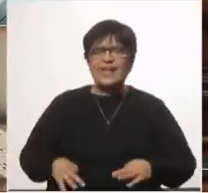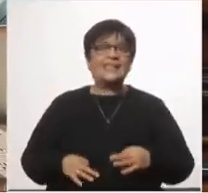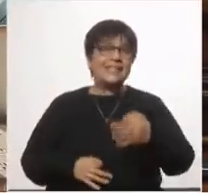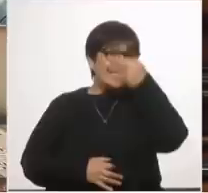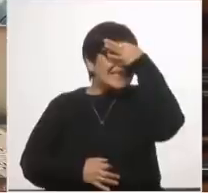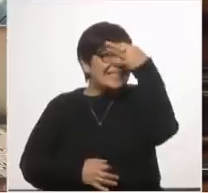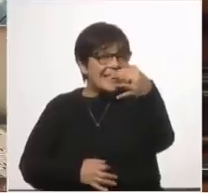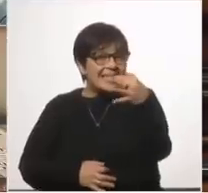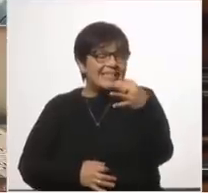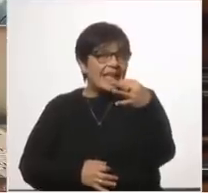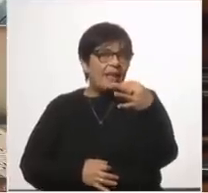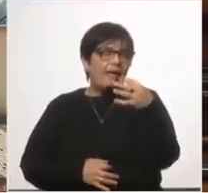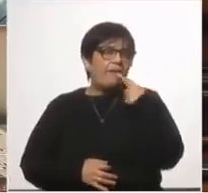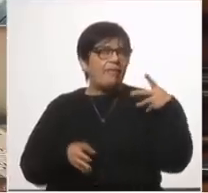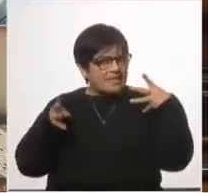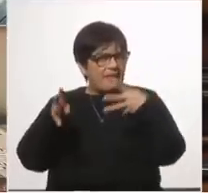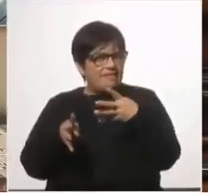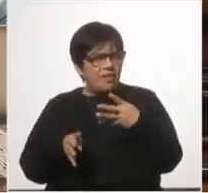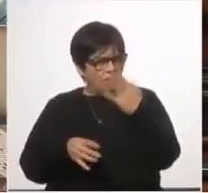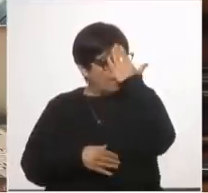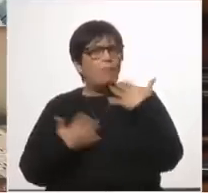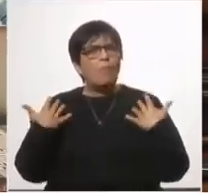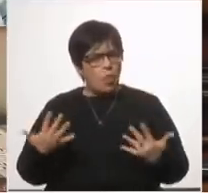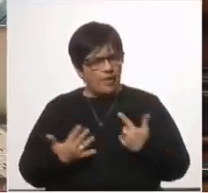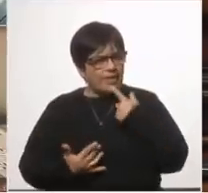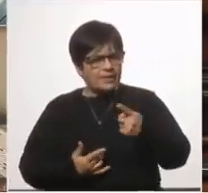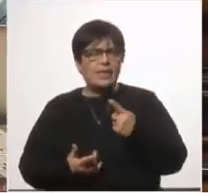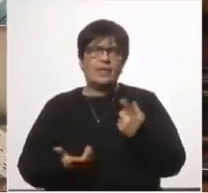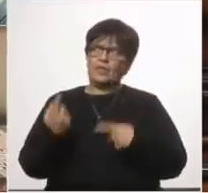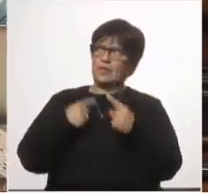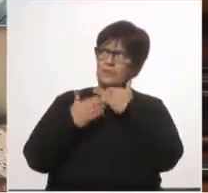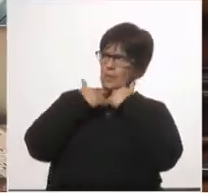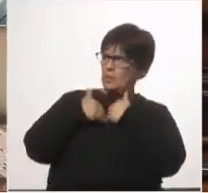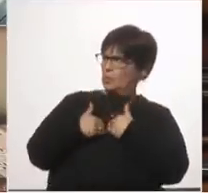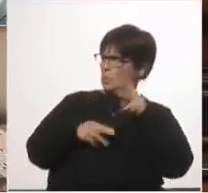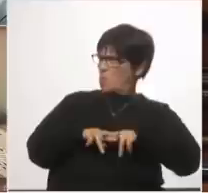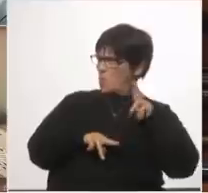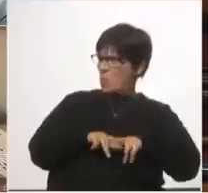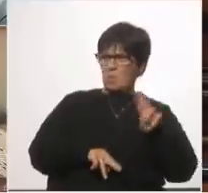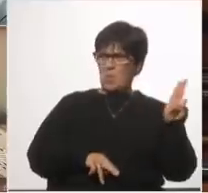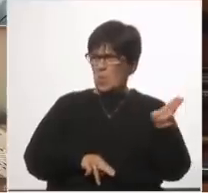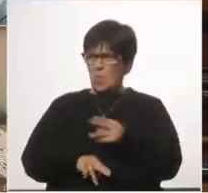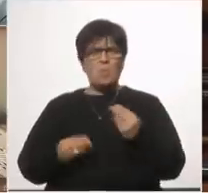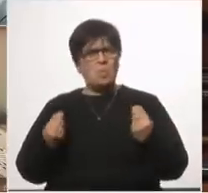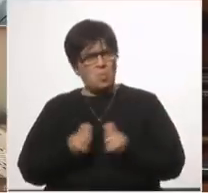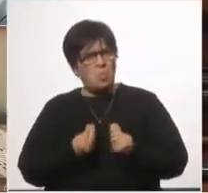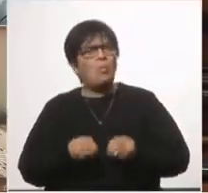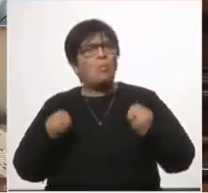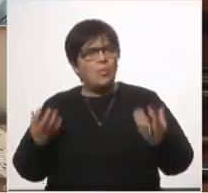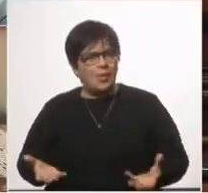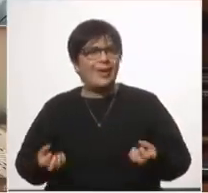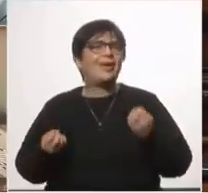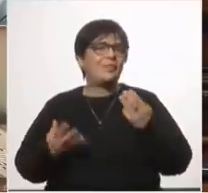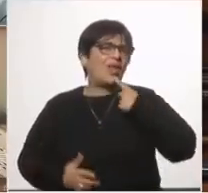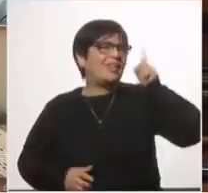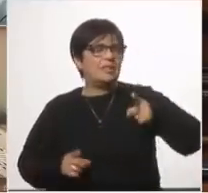ciencia lo ha convertido en un reto manejable. Y entonces se pregunta, ¿por qué tantas muertes en el mundo? Y se responde, por